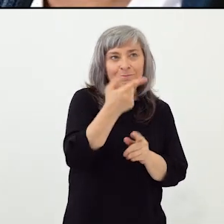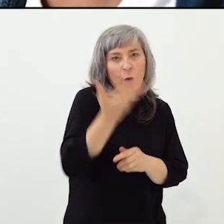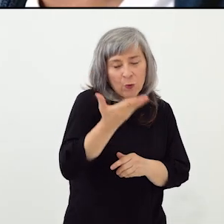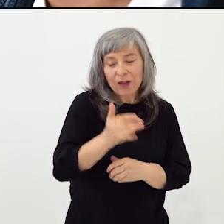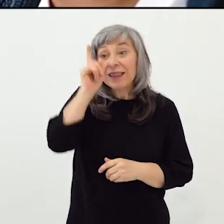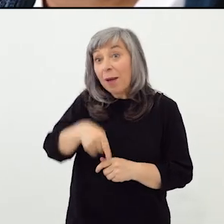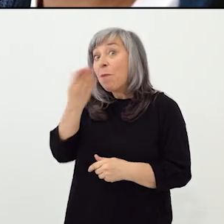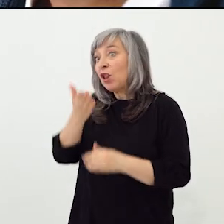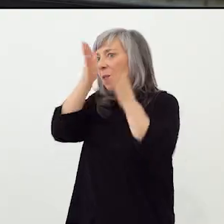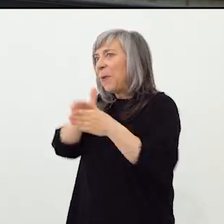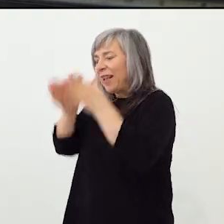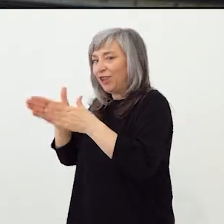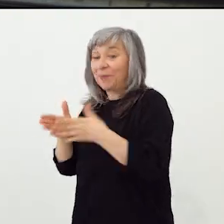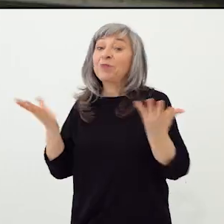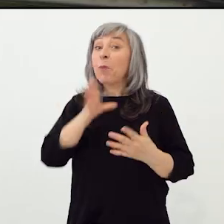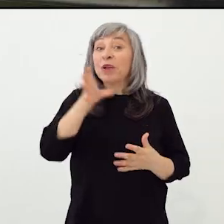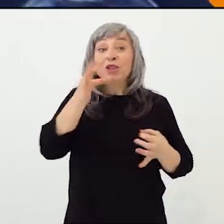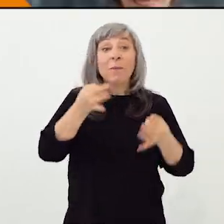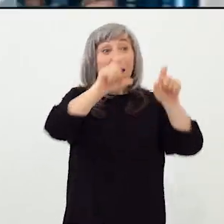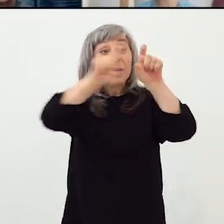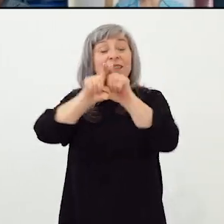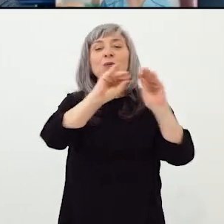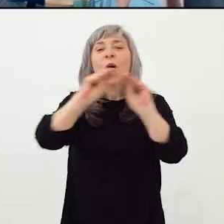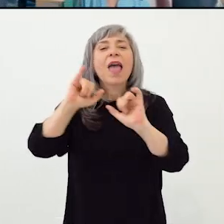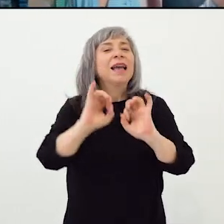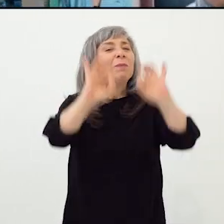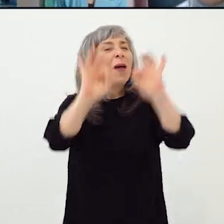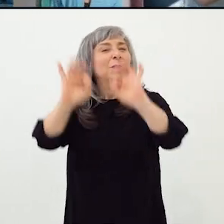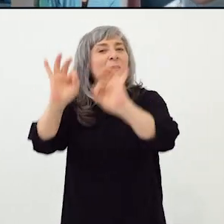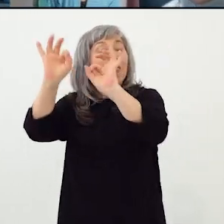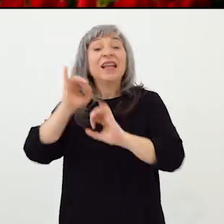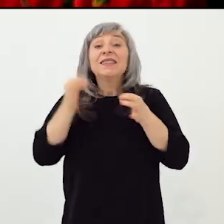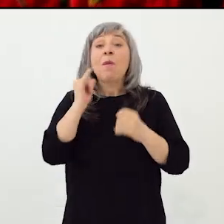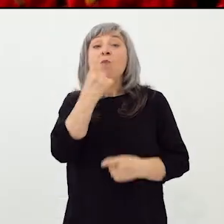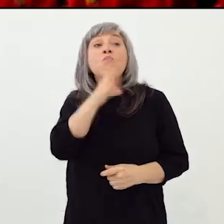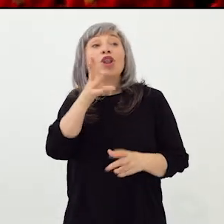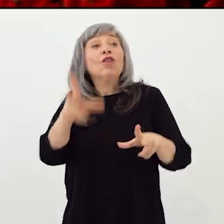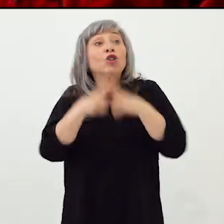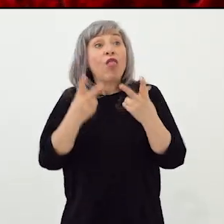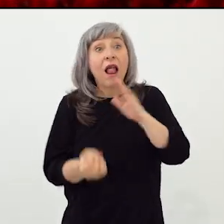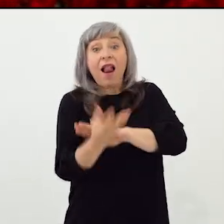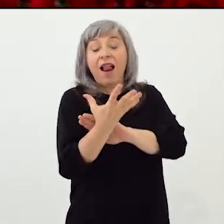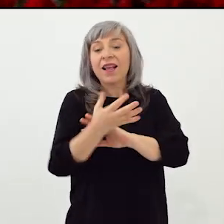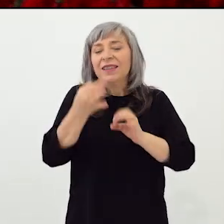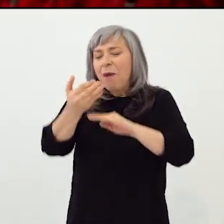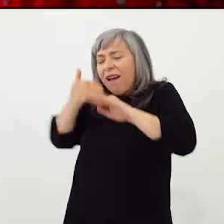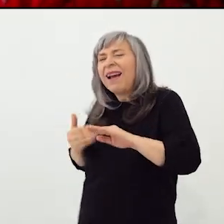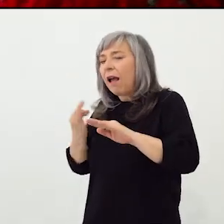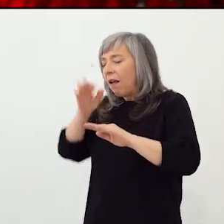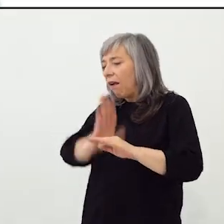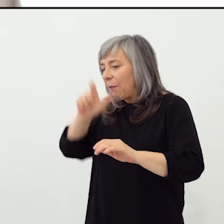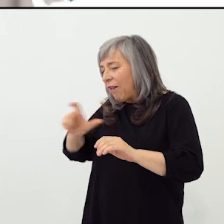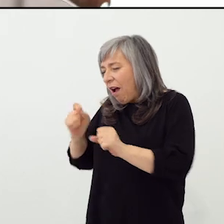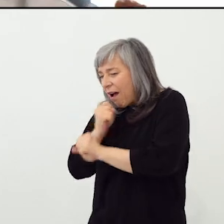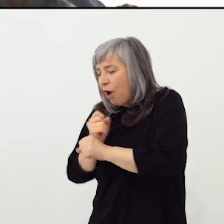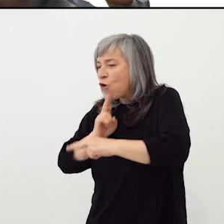pero tampoco de las personas. Por eso, cada empresa es única. Porque detrás de una razón social, hay una historia con nombres y